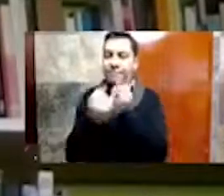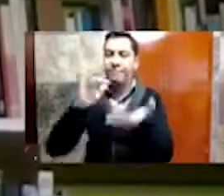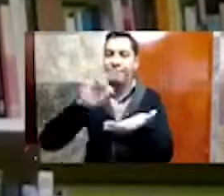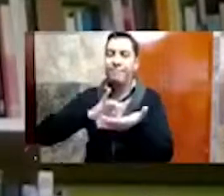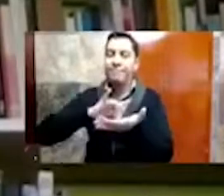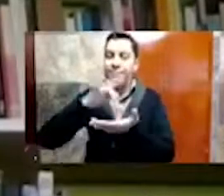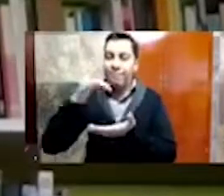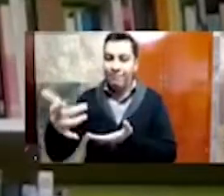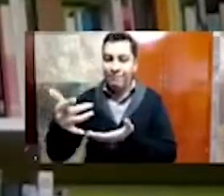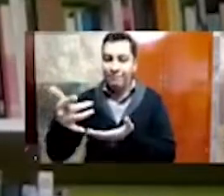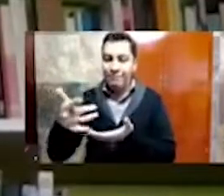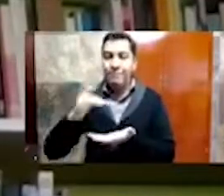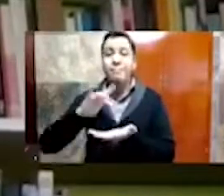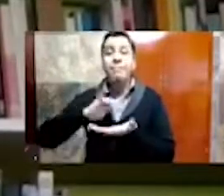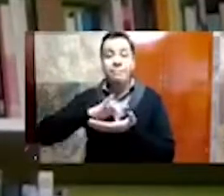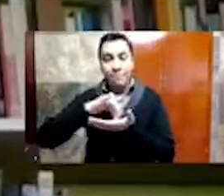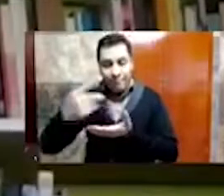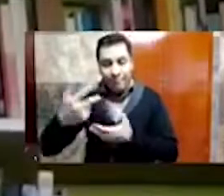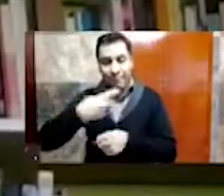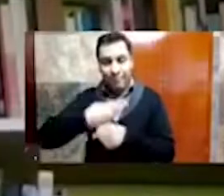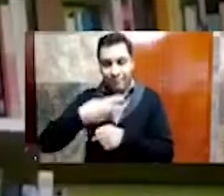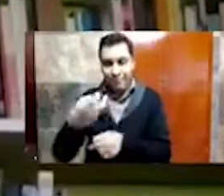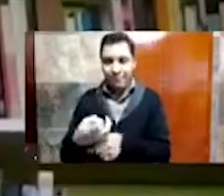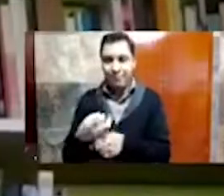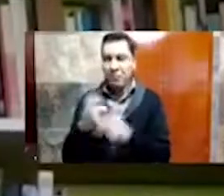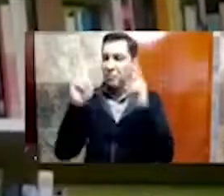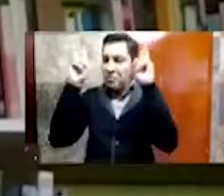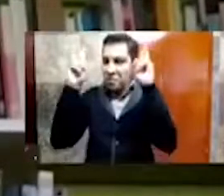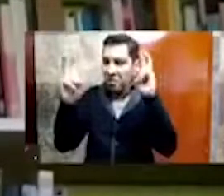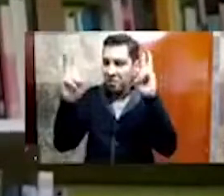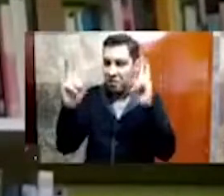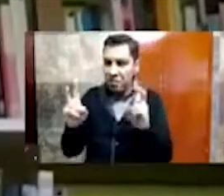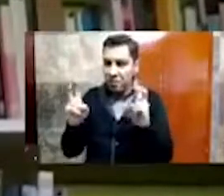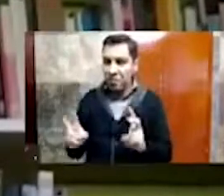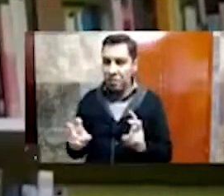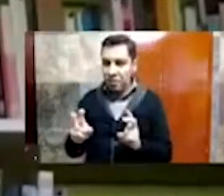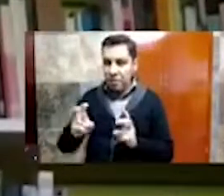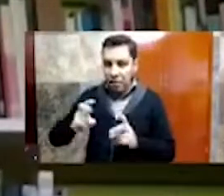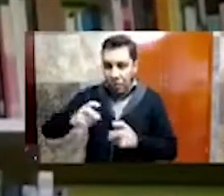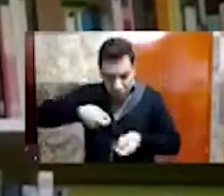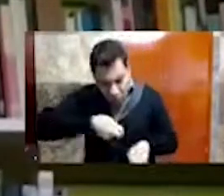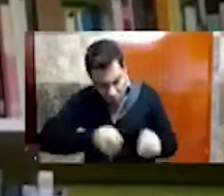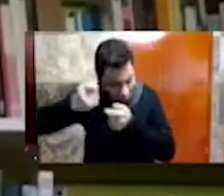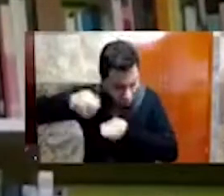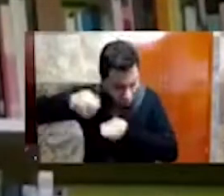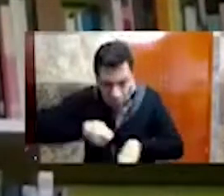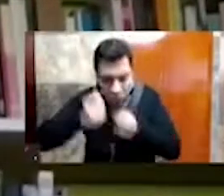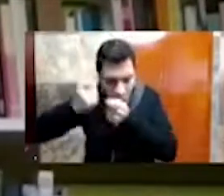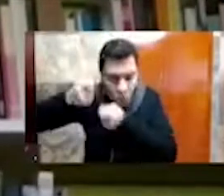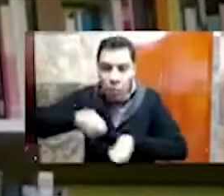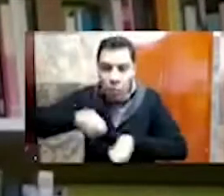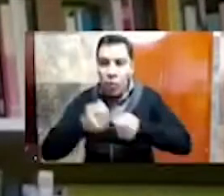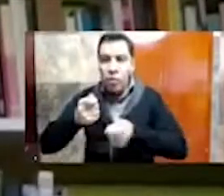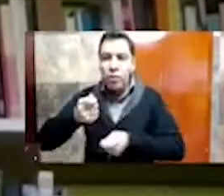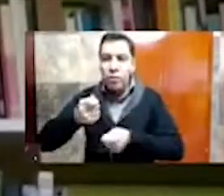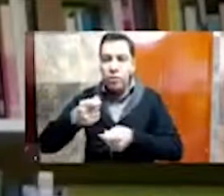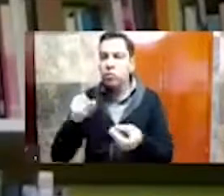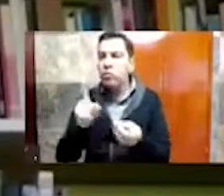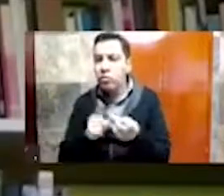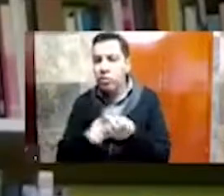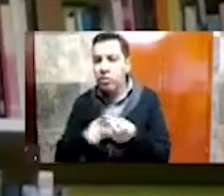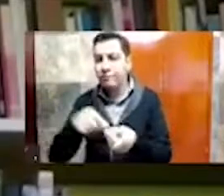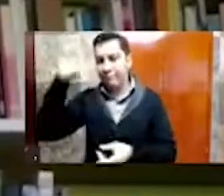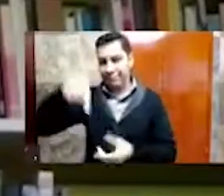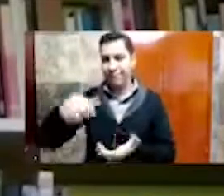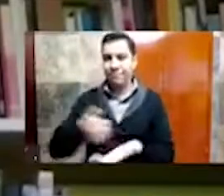este, para hablar sobre estos temas de, de los trabajos arqueológicos que se han efectuado en el Centro Histórico de la Ciudad de